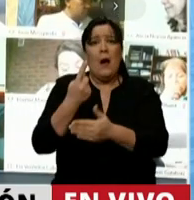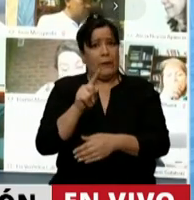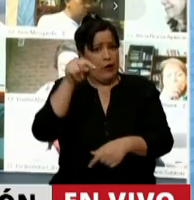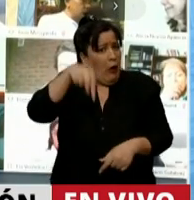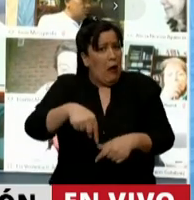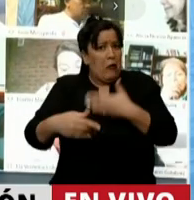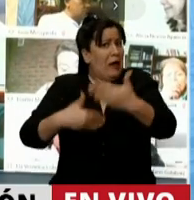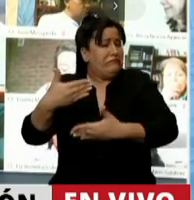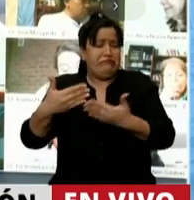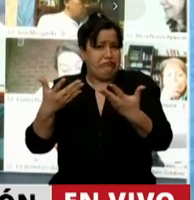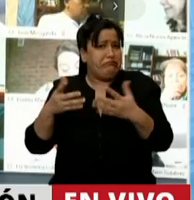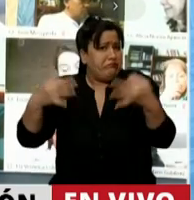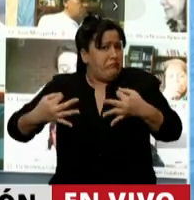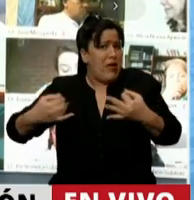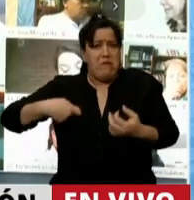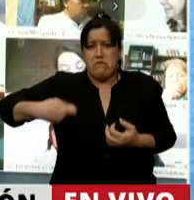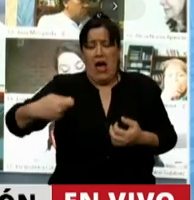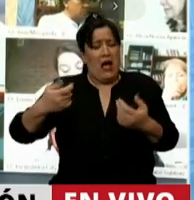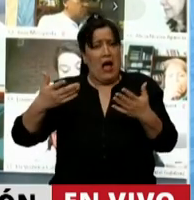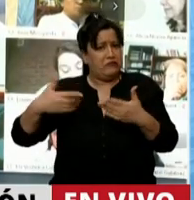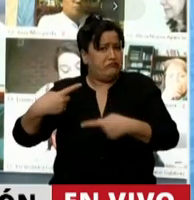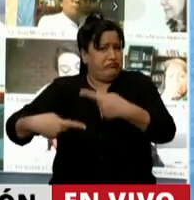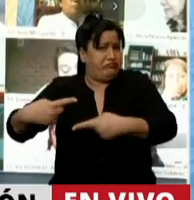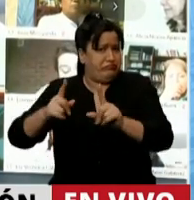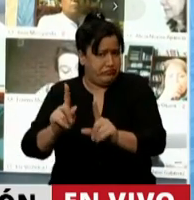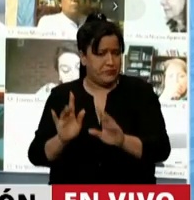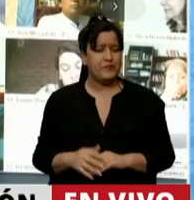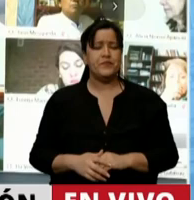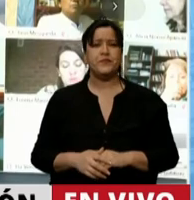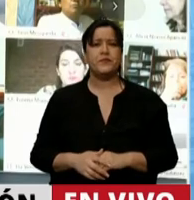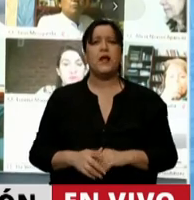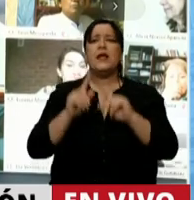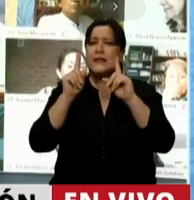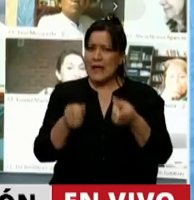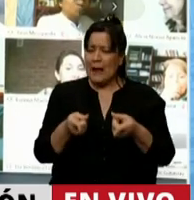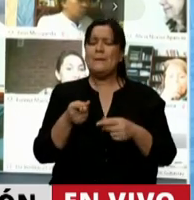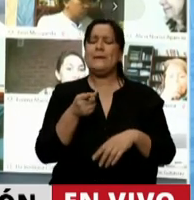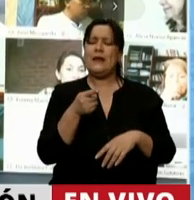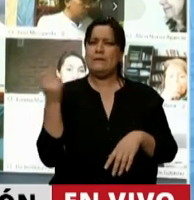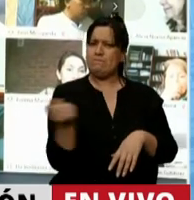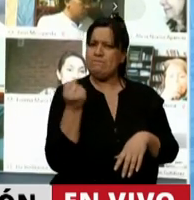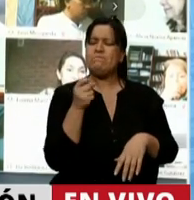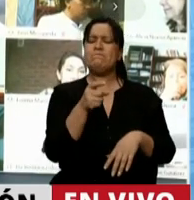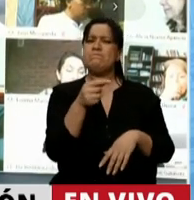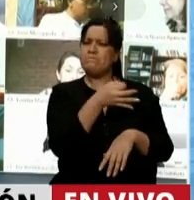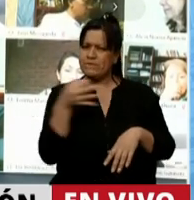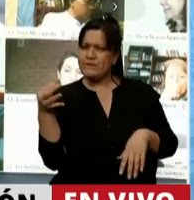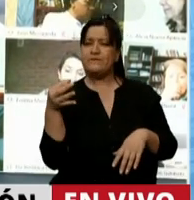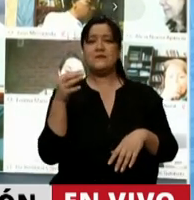estamos normalizados, ya estamos normalizándolo. También es cierto que el sistema de salud,